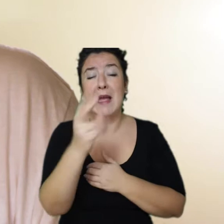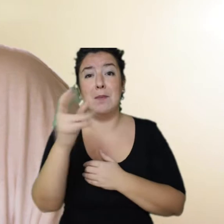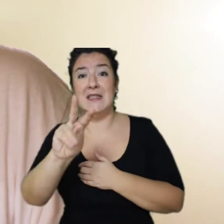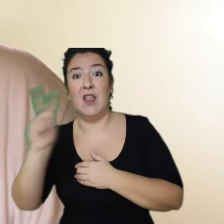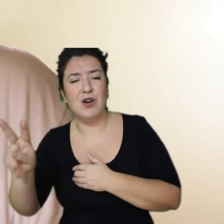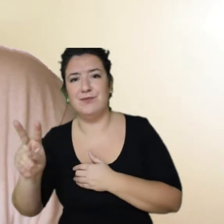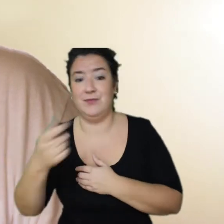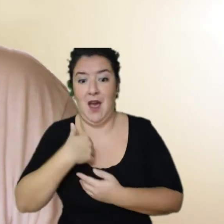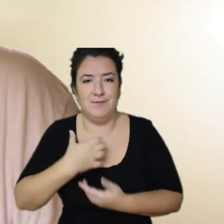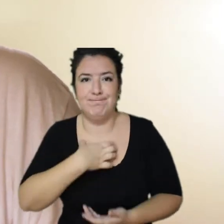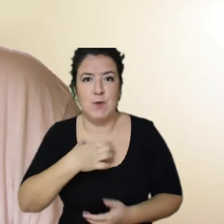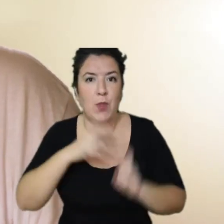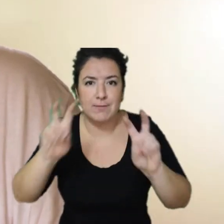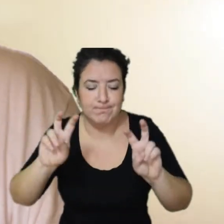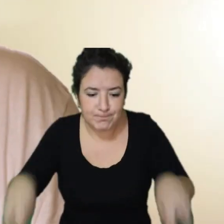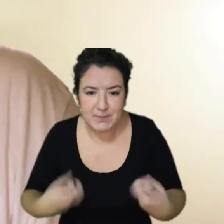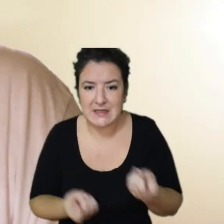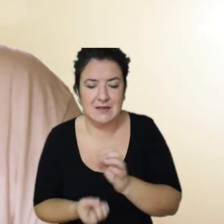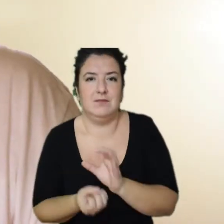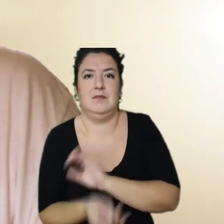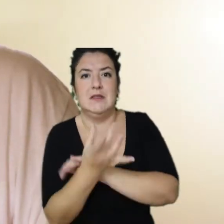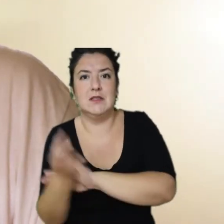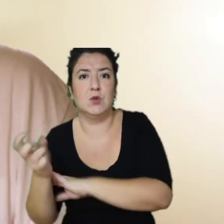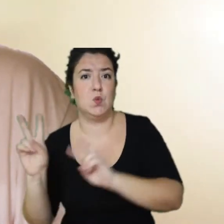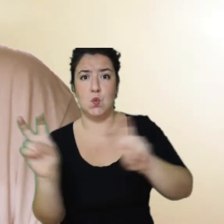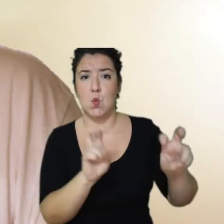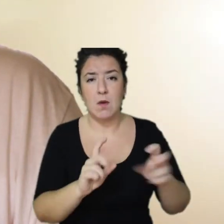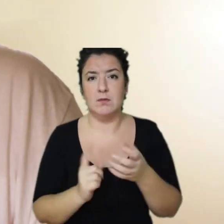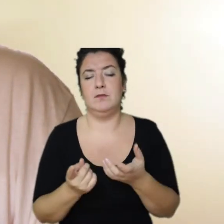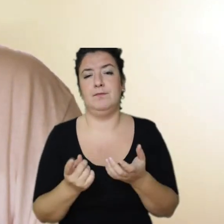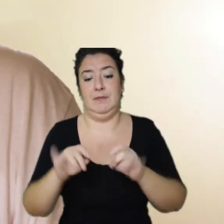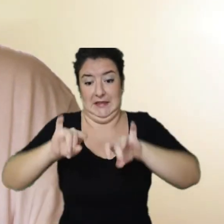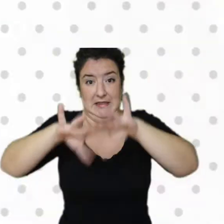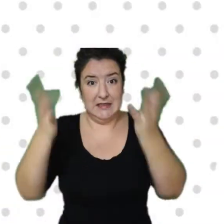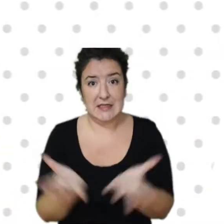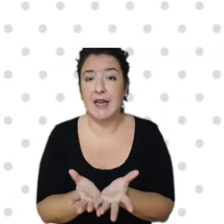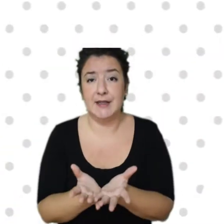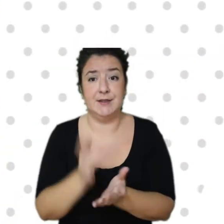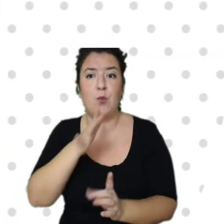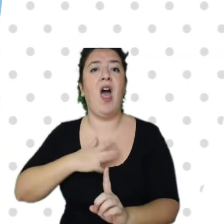Nuestra huella es ya imborrable y condiciona el futuro de las siguientes generaciones.